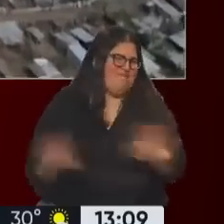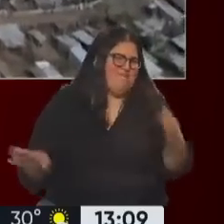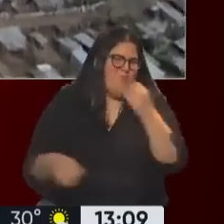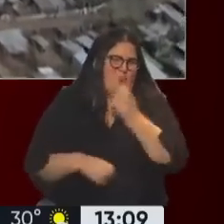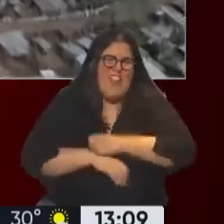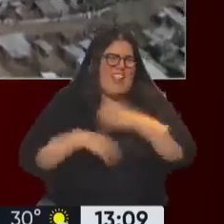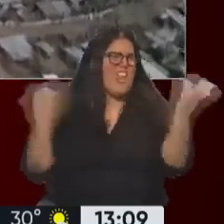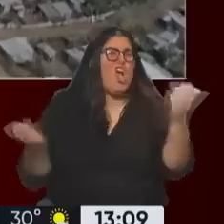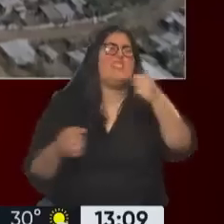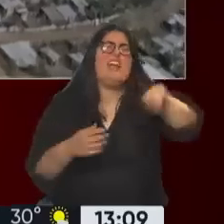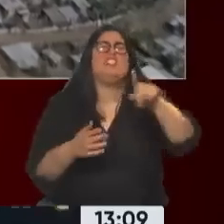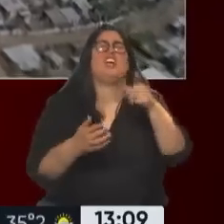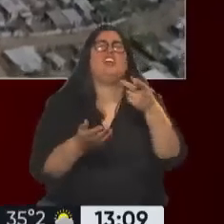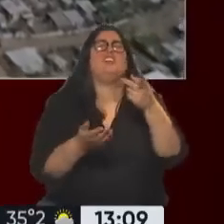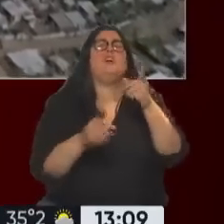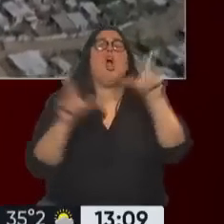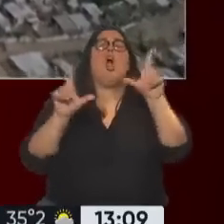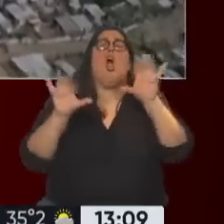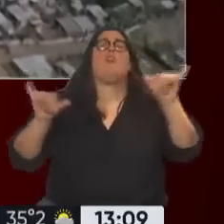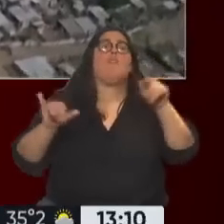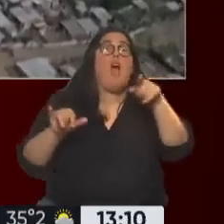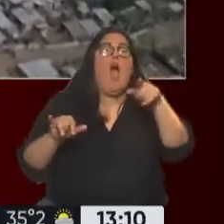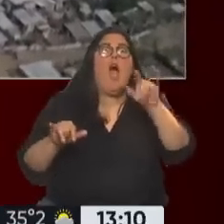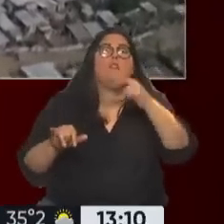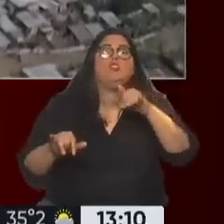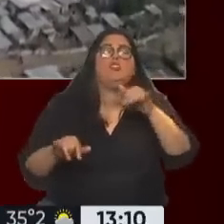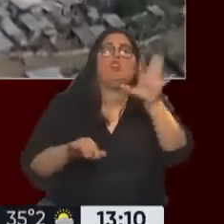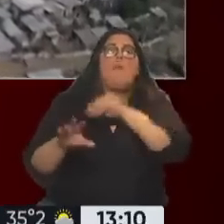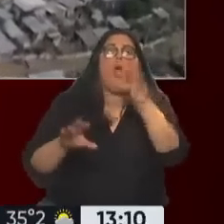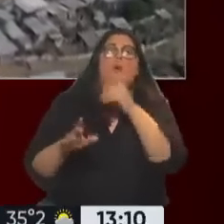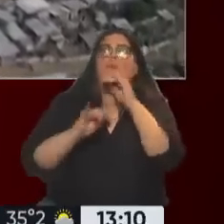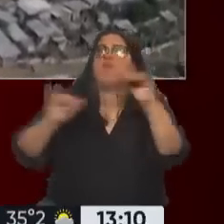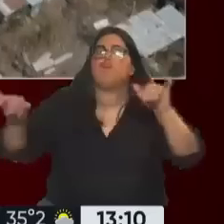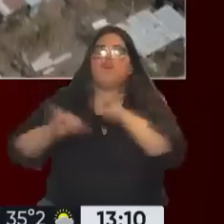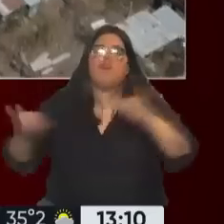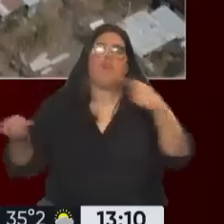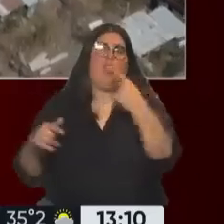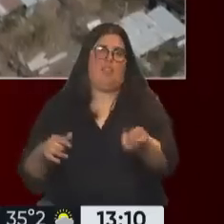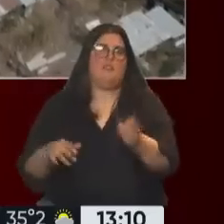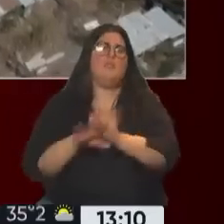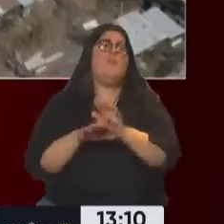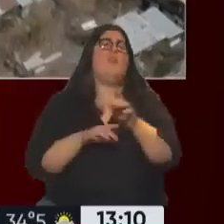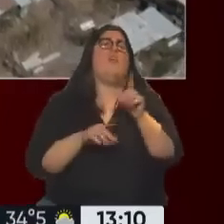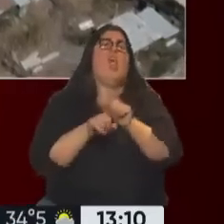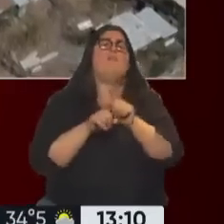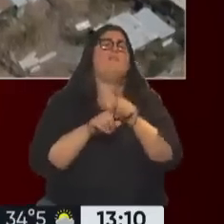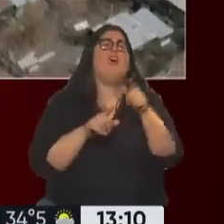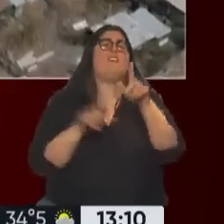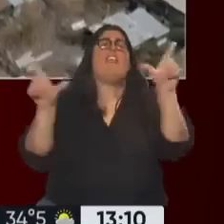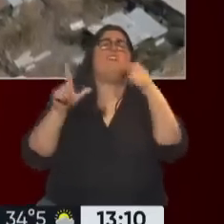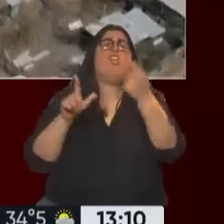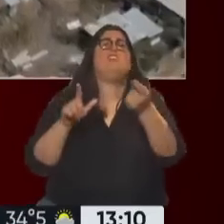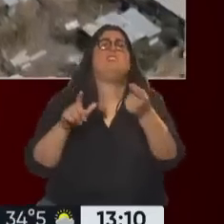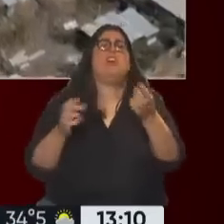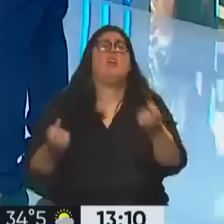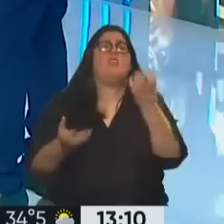repiten eso con la complicidad de los medios de comunicación y muchos odiadores como aquí en Argentina, si les dicen que llueve para arriba, lo van a creer para justificar